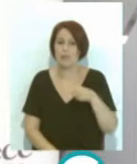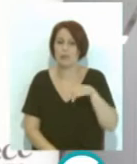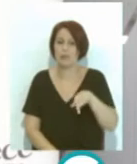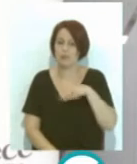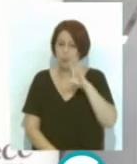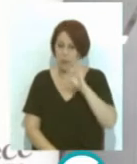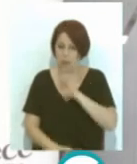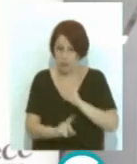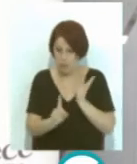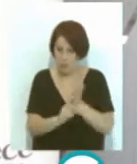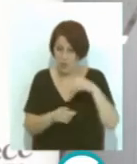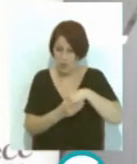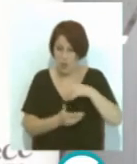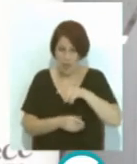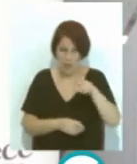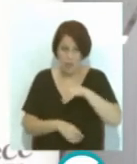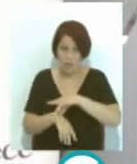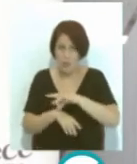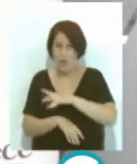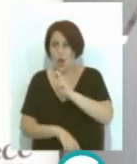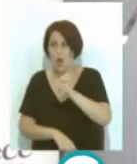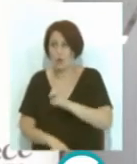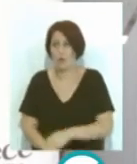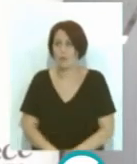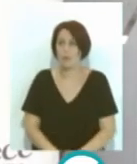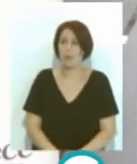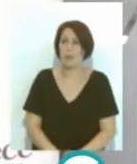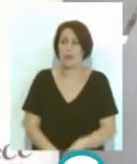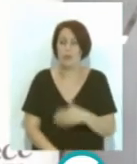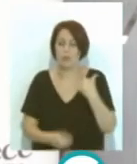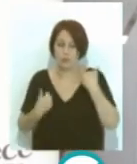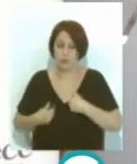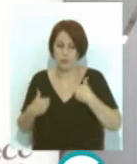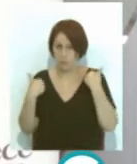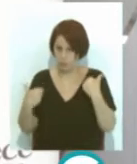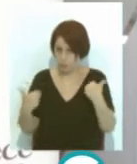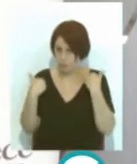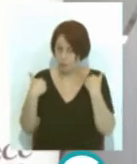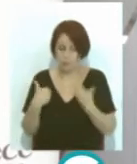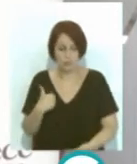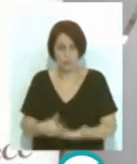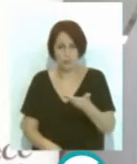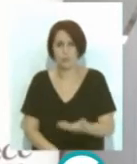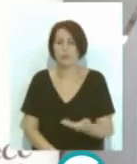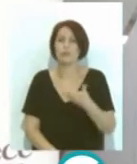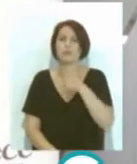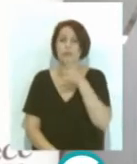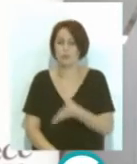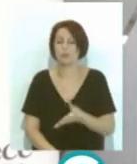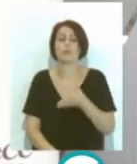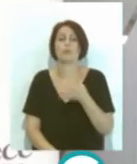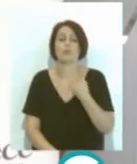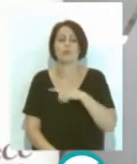riesgo que influyen tanto en el cáncer como en otras enfermedades no transmisibles. El ejercicio físico en ese sentido es fundamental y por eso